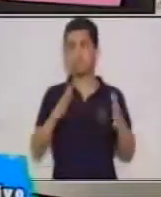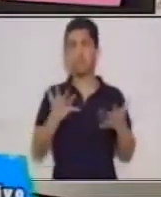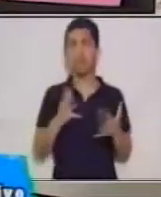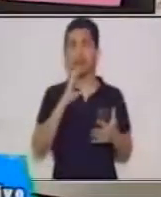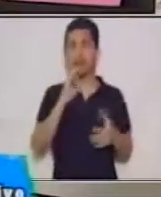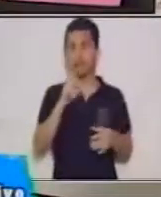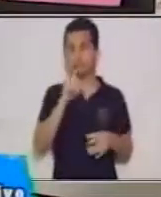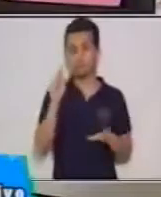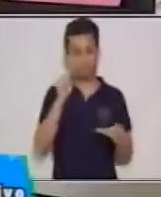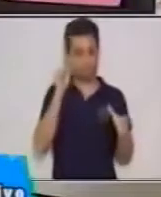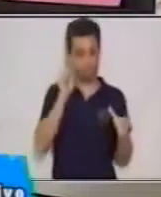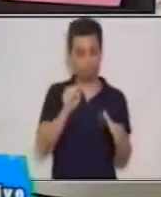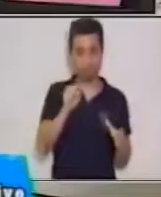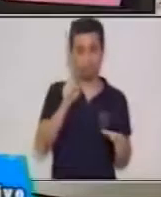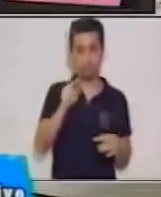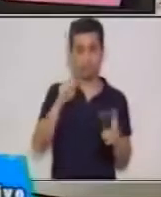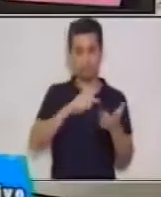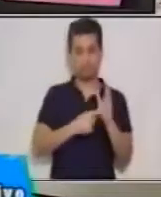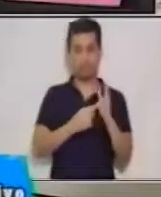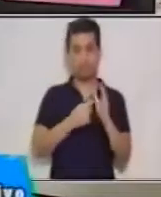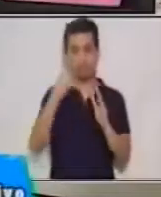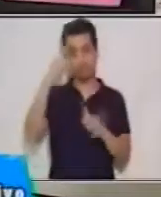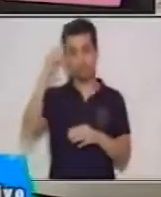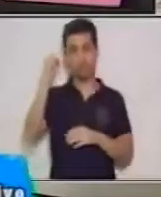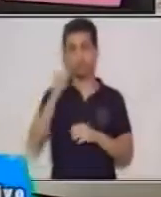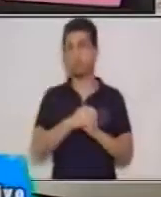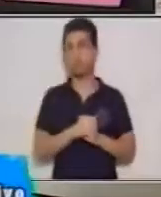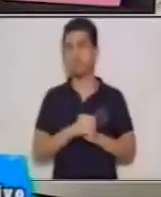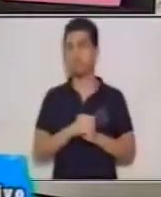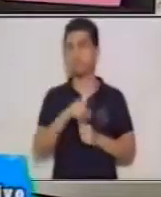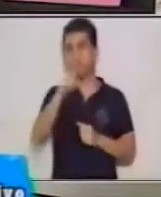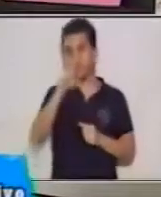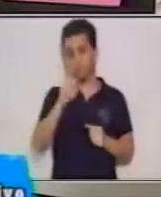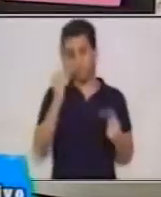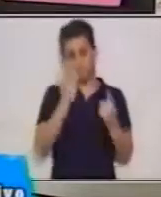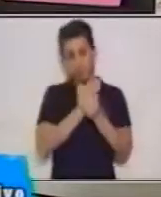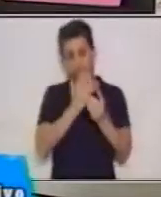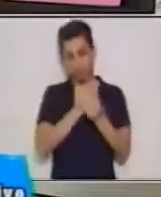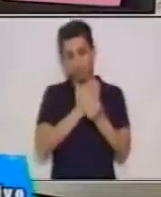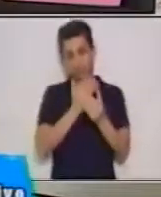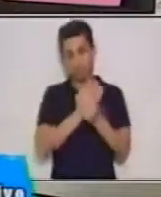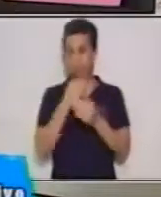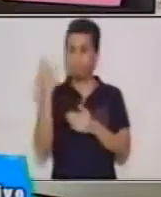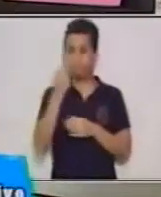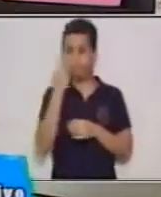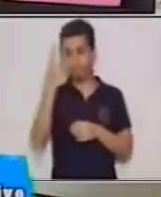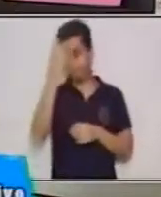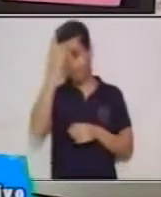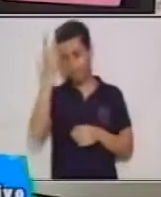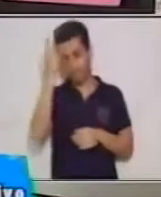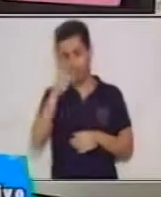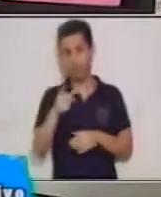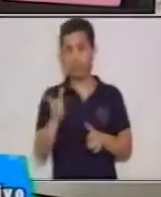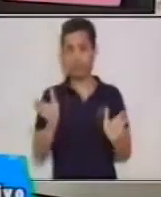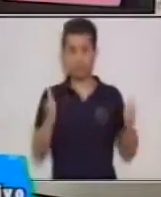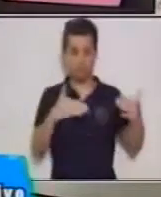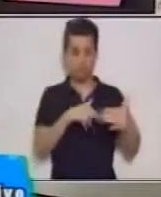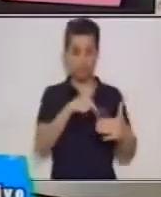central el significado y ten presente guardar tus trabajos y ejercicios en tu portafolio